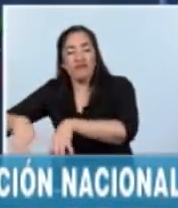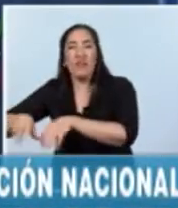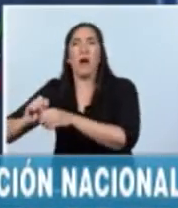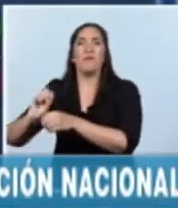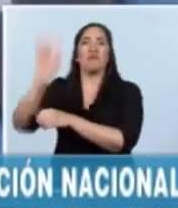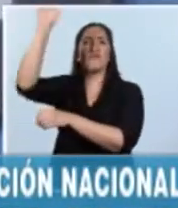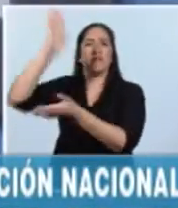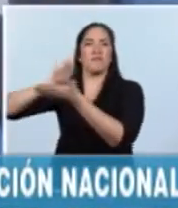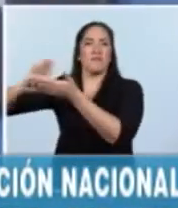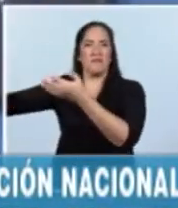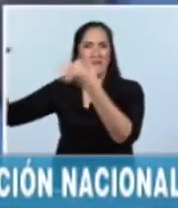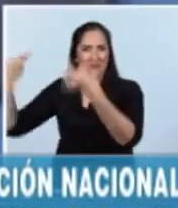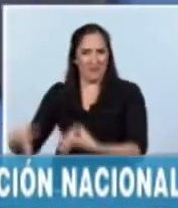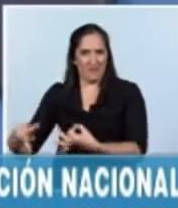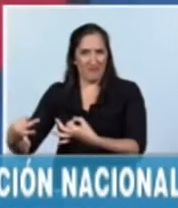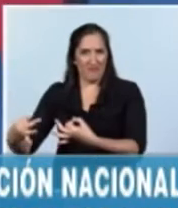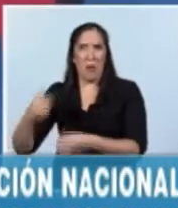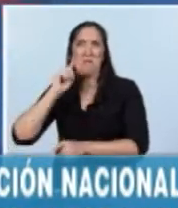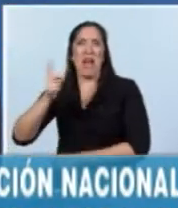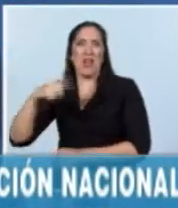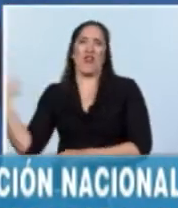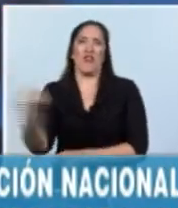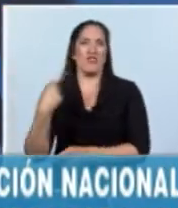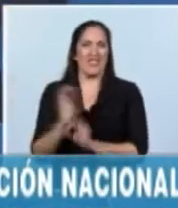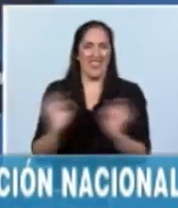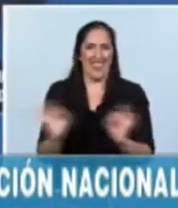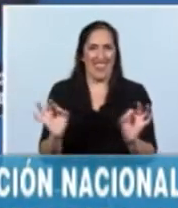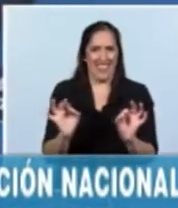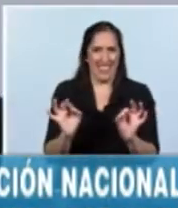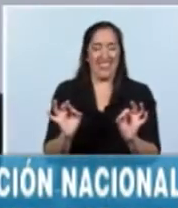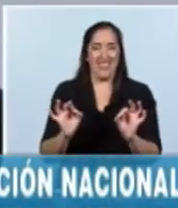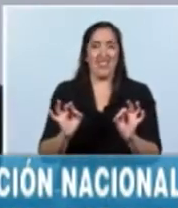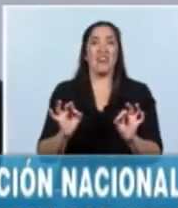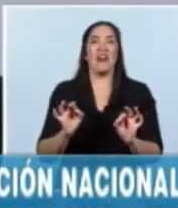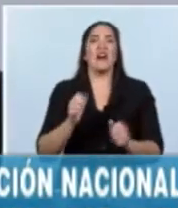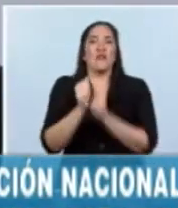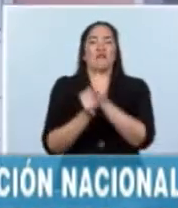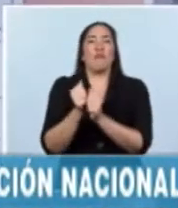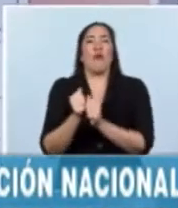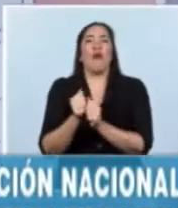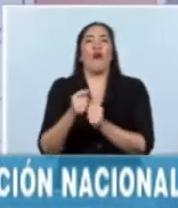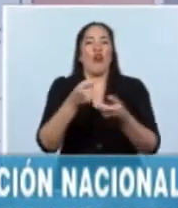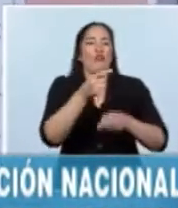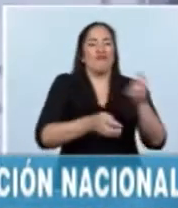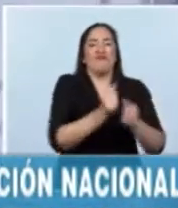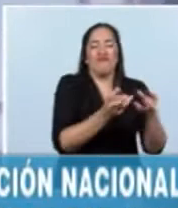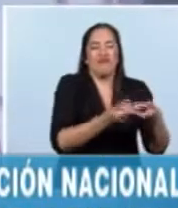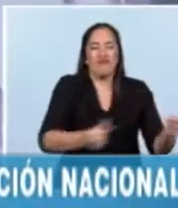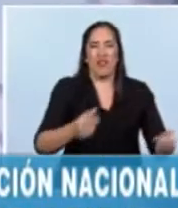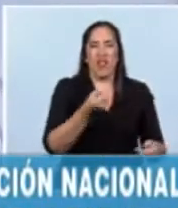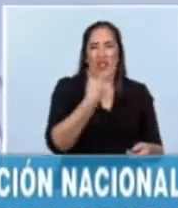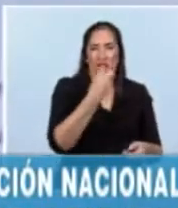también está destinada a eliminar esa toxicidad producida precisamente por la destrucción de la droga.